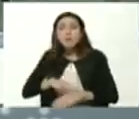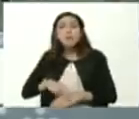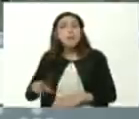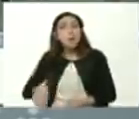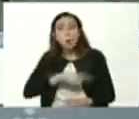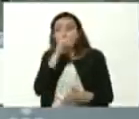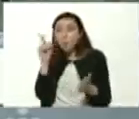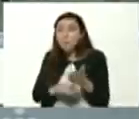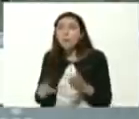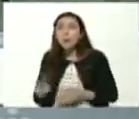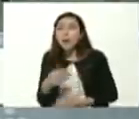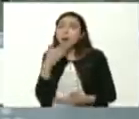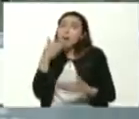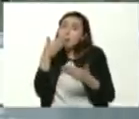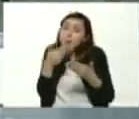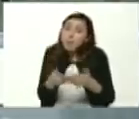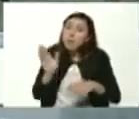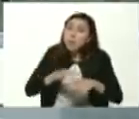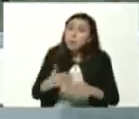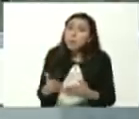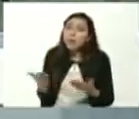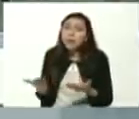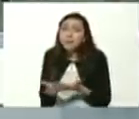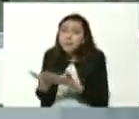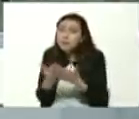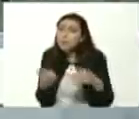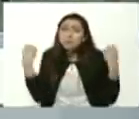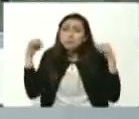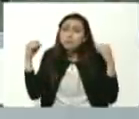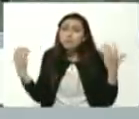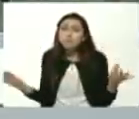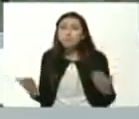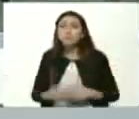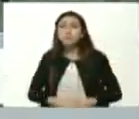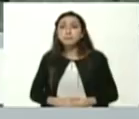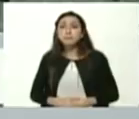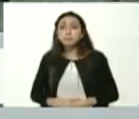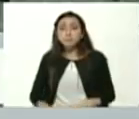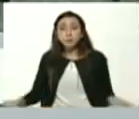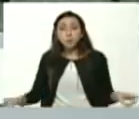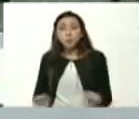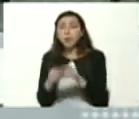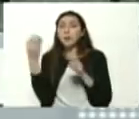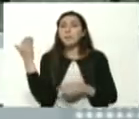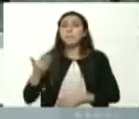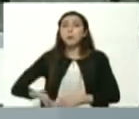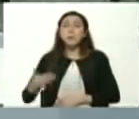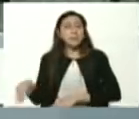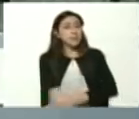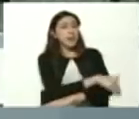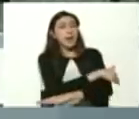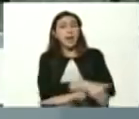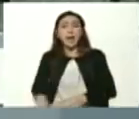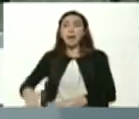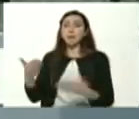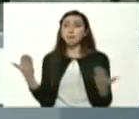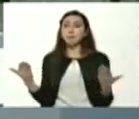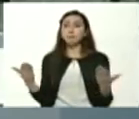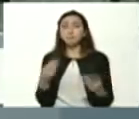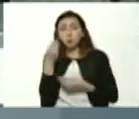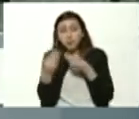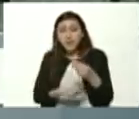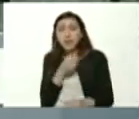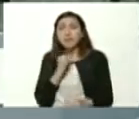les agradezco porque esta es la escuela ha sido y es una tremenda escuela la calle el recorrido